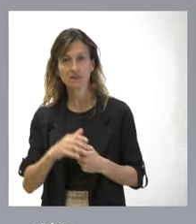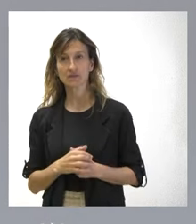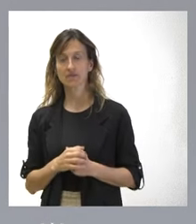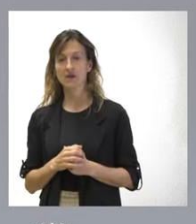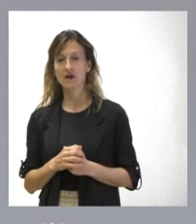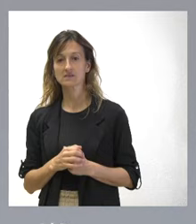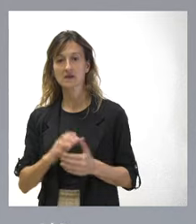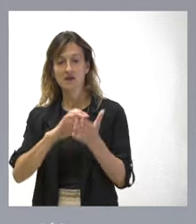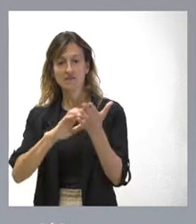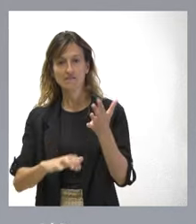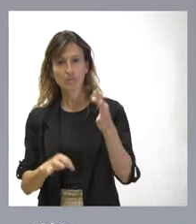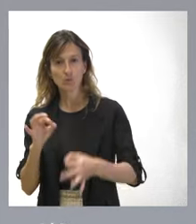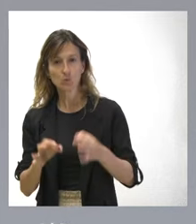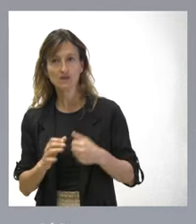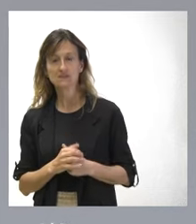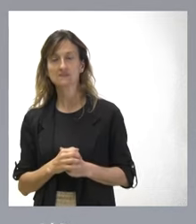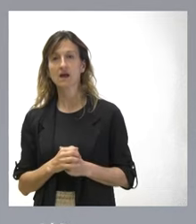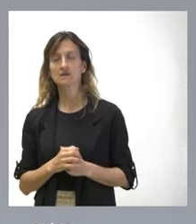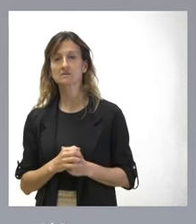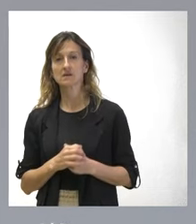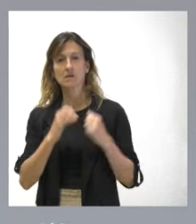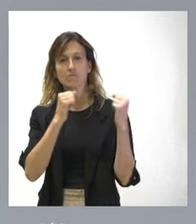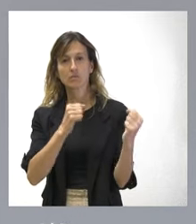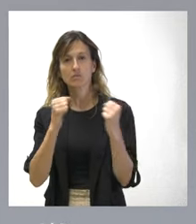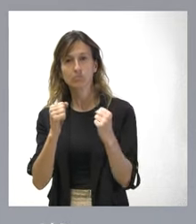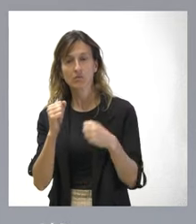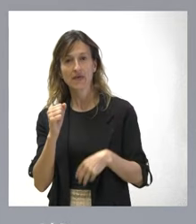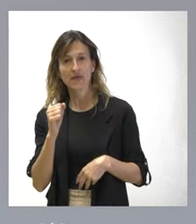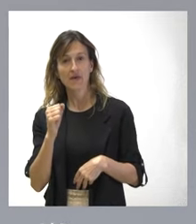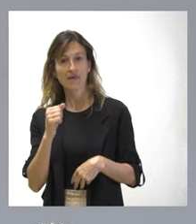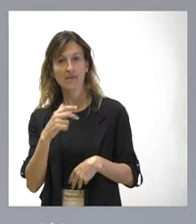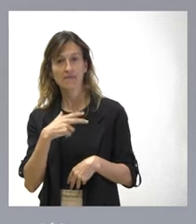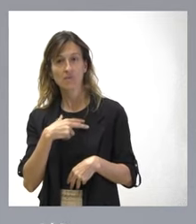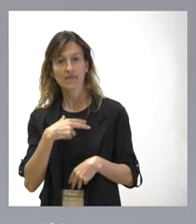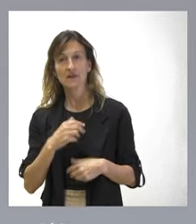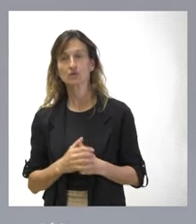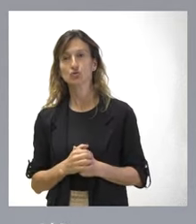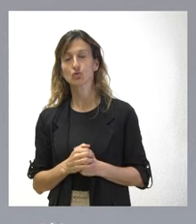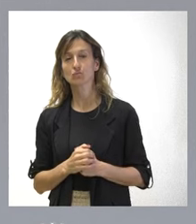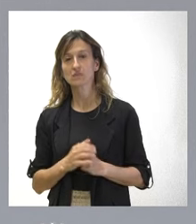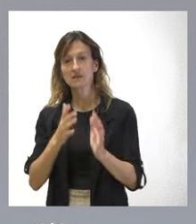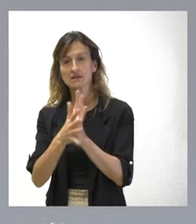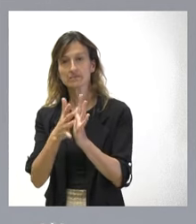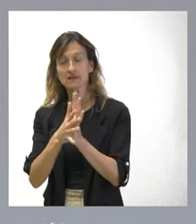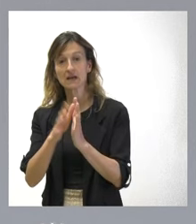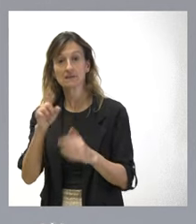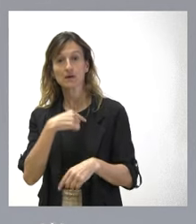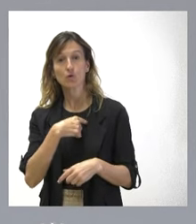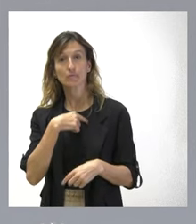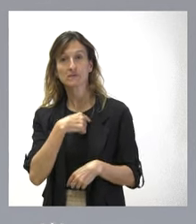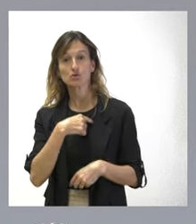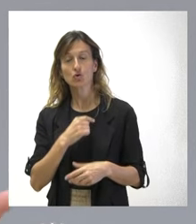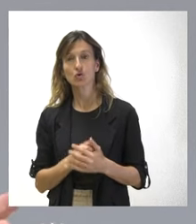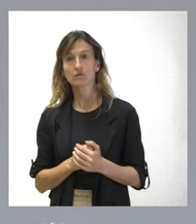cantidad de informes juristas, de juristas y de expertos en derecho que se han pronunciado al respecto, como de hecho la propia Comisión de Venecia,